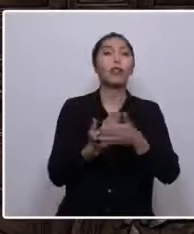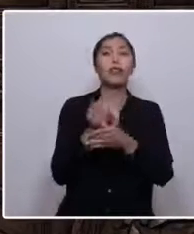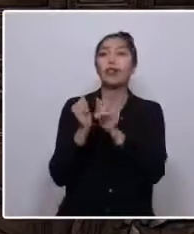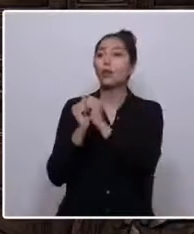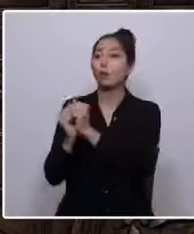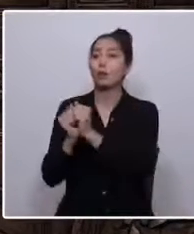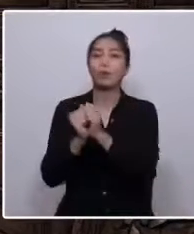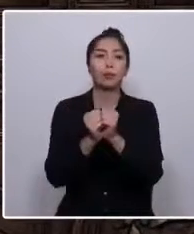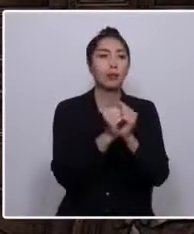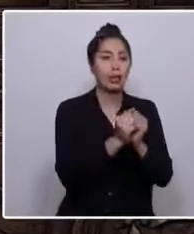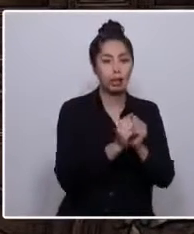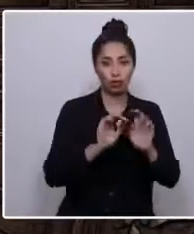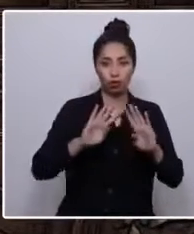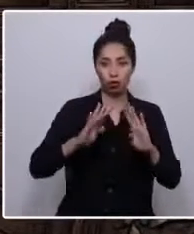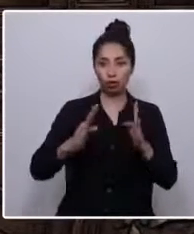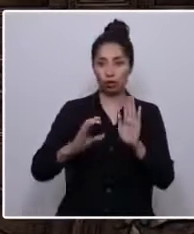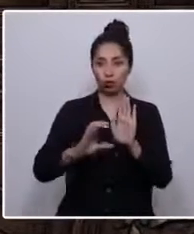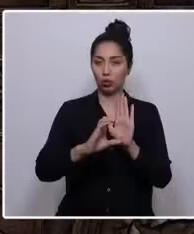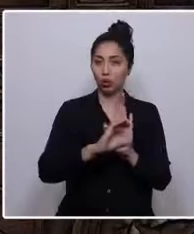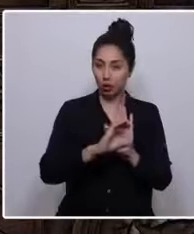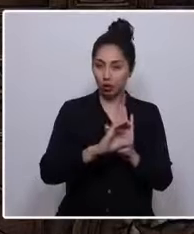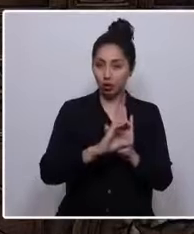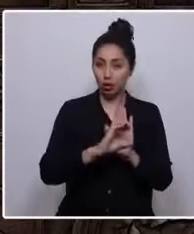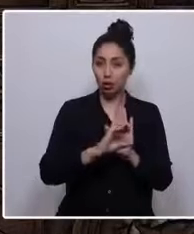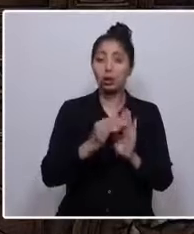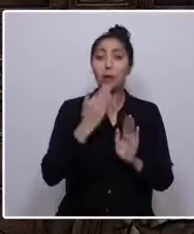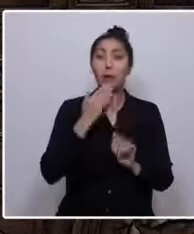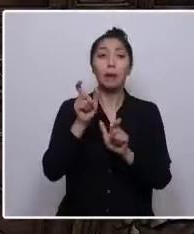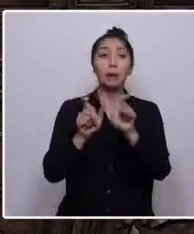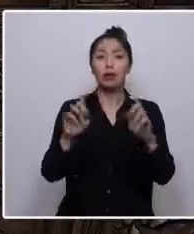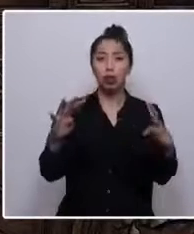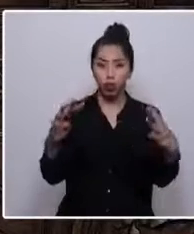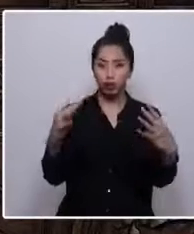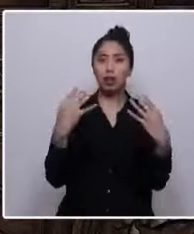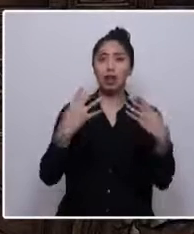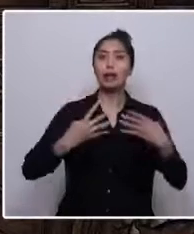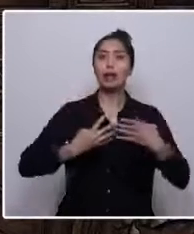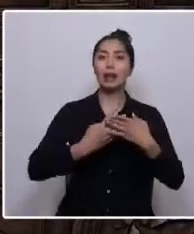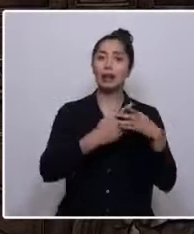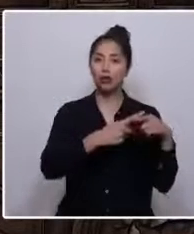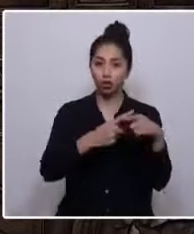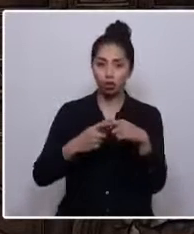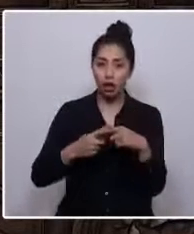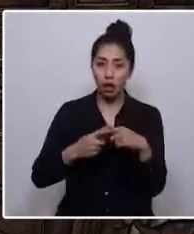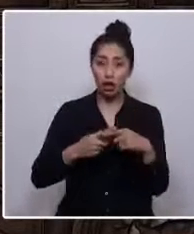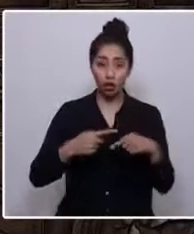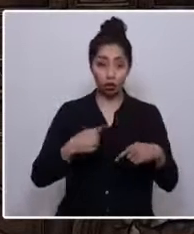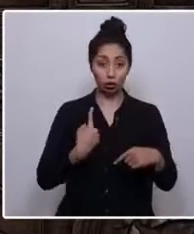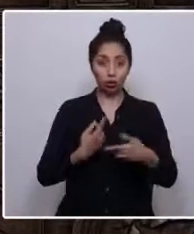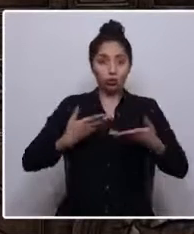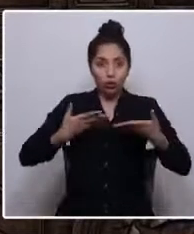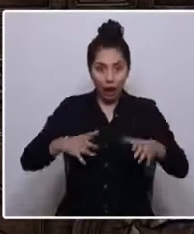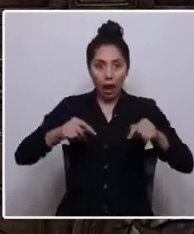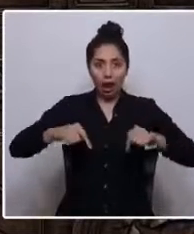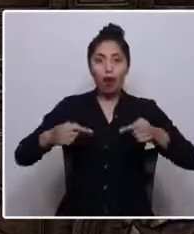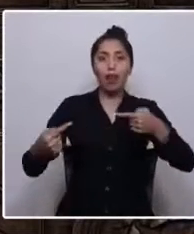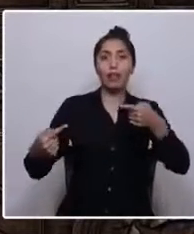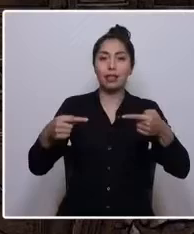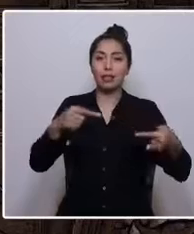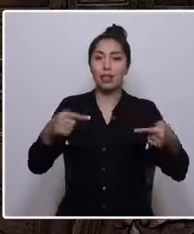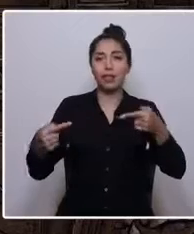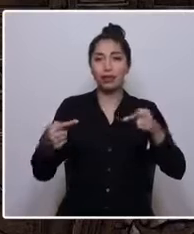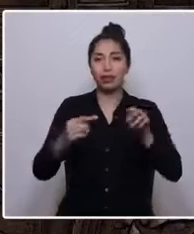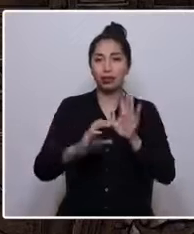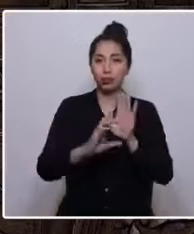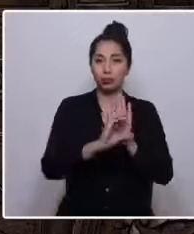colegas constituyentes y a quienes nos acompañan por redes sociales. Estamos ya en el debate constitucional